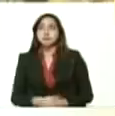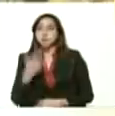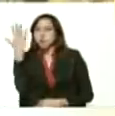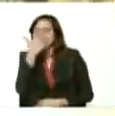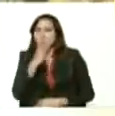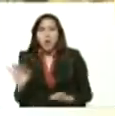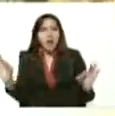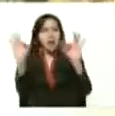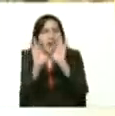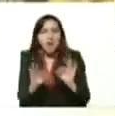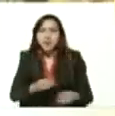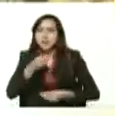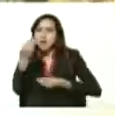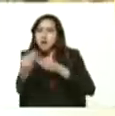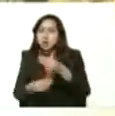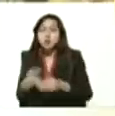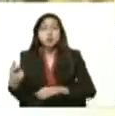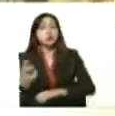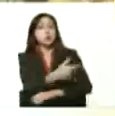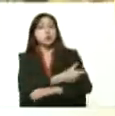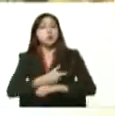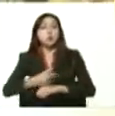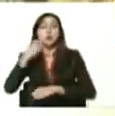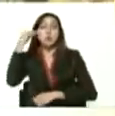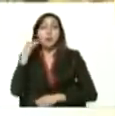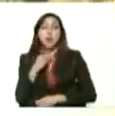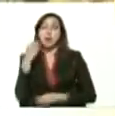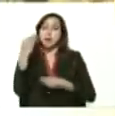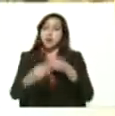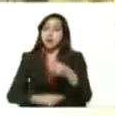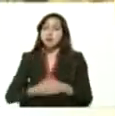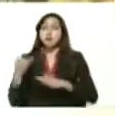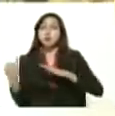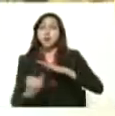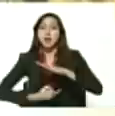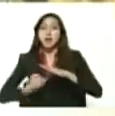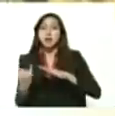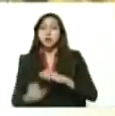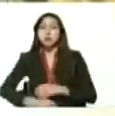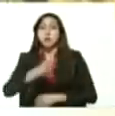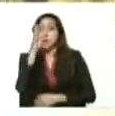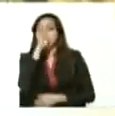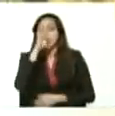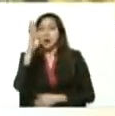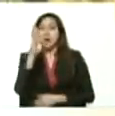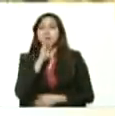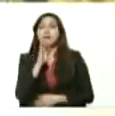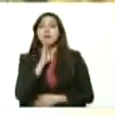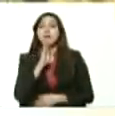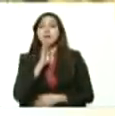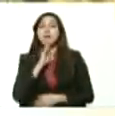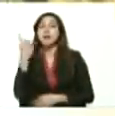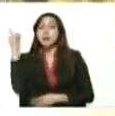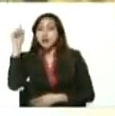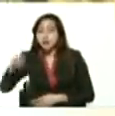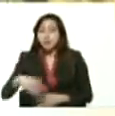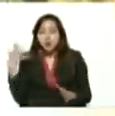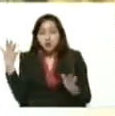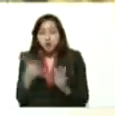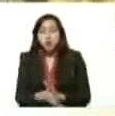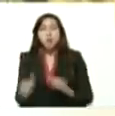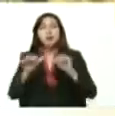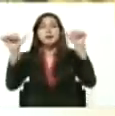En la acción del gobierno bolivariano, de las instituciones bancarias y de los sistemas de pago. Miren,